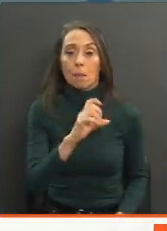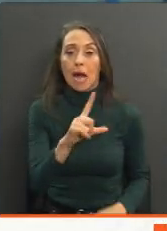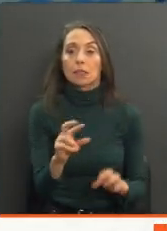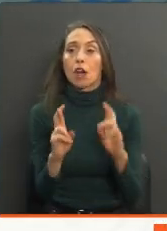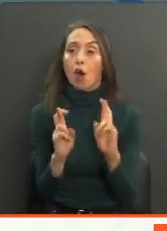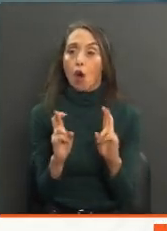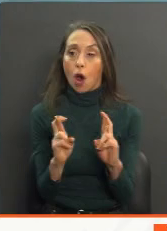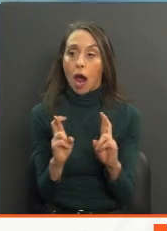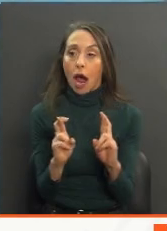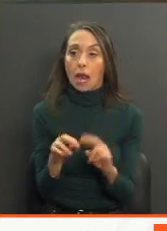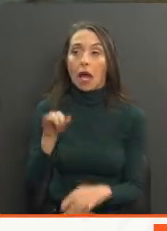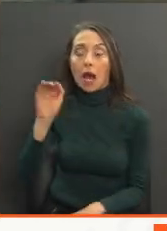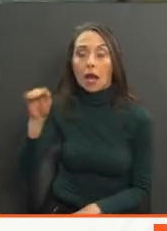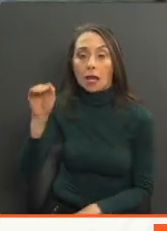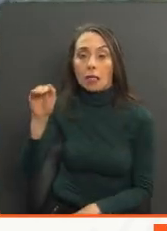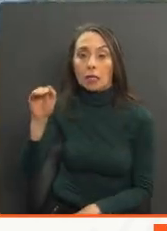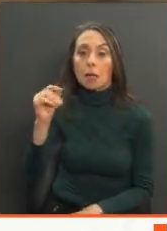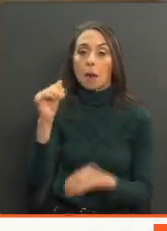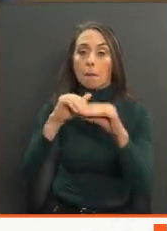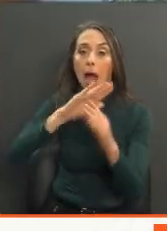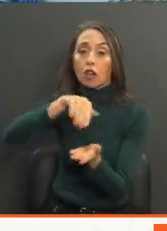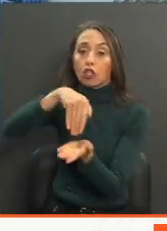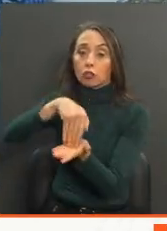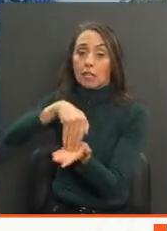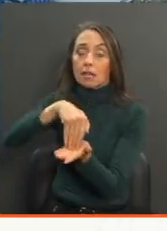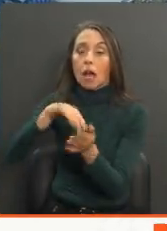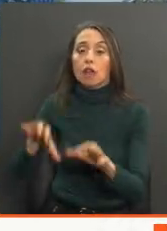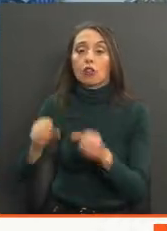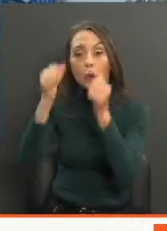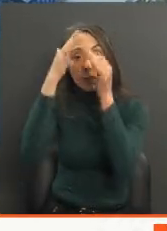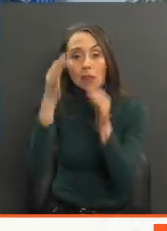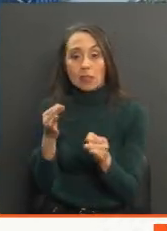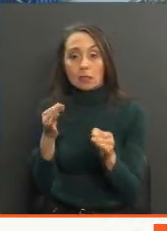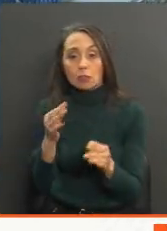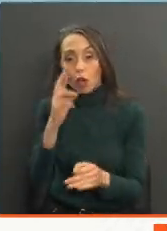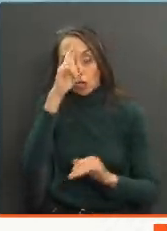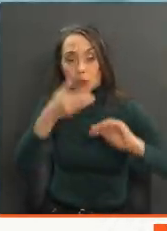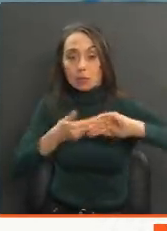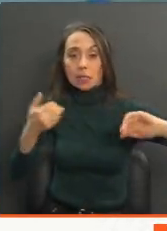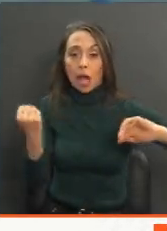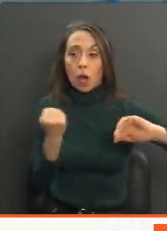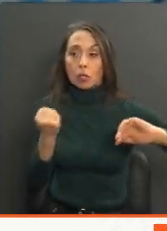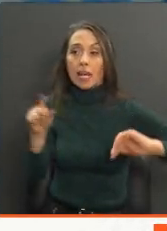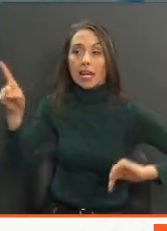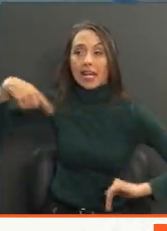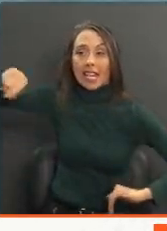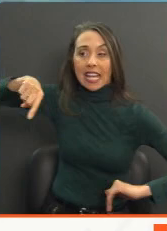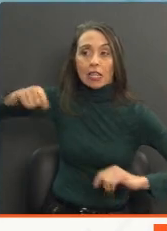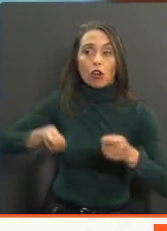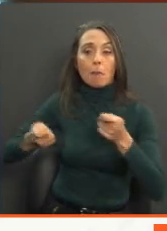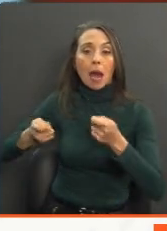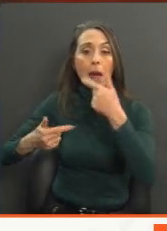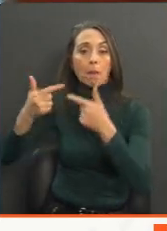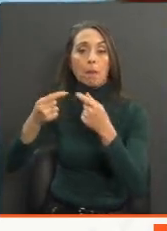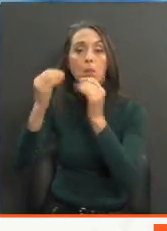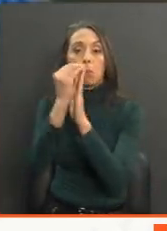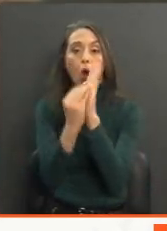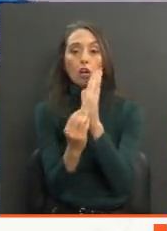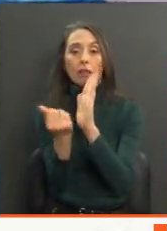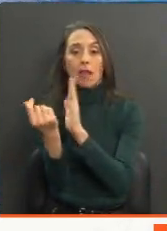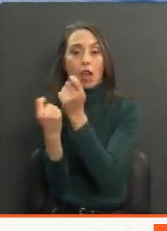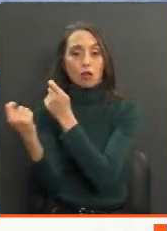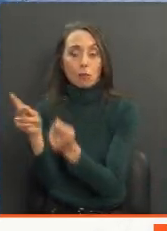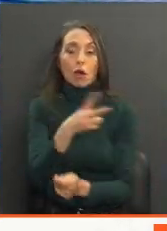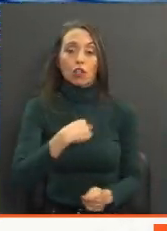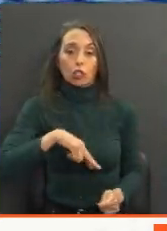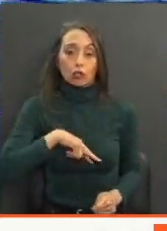un llamado al Banco Central a tomar medidas respetando su autonomía, pero son ellos los que manejan la política ambiental. Y lo que nosotros hacemos es